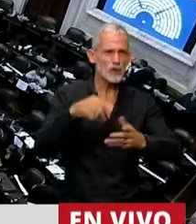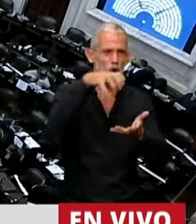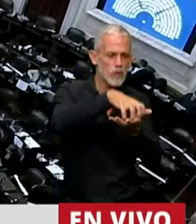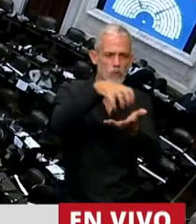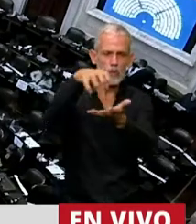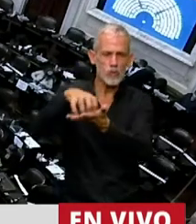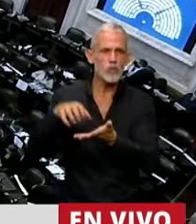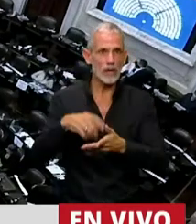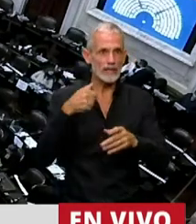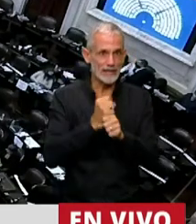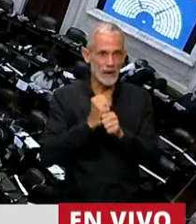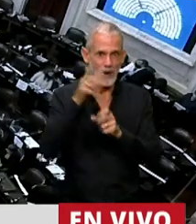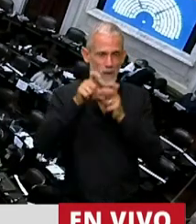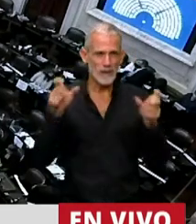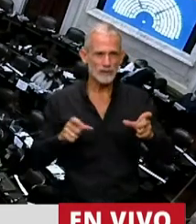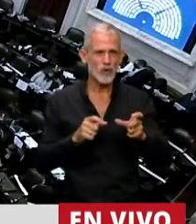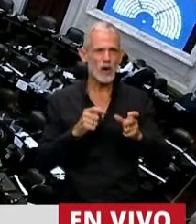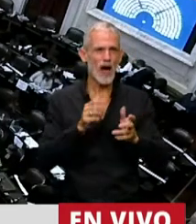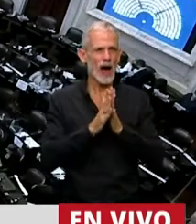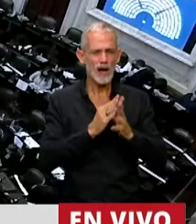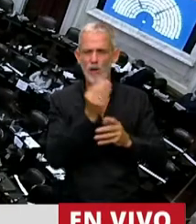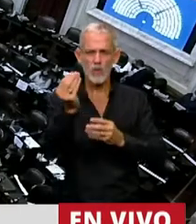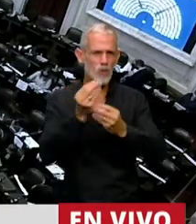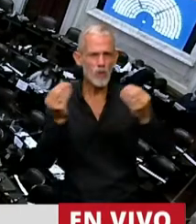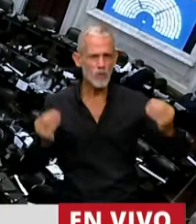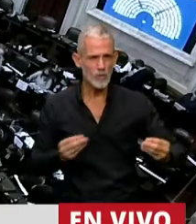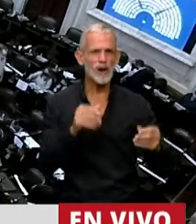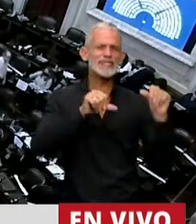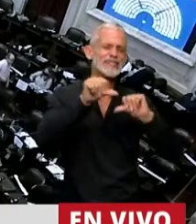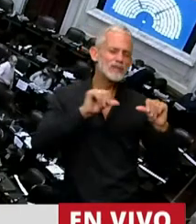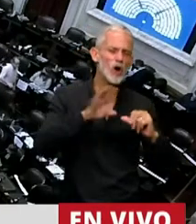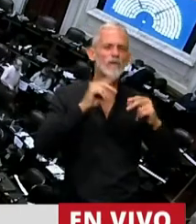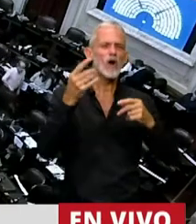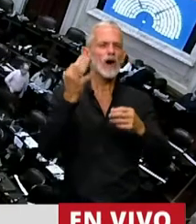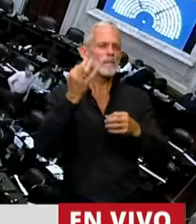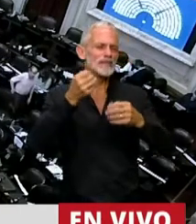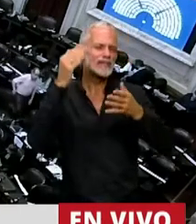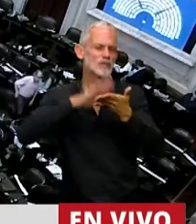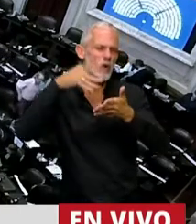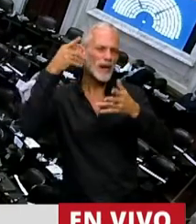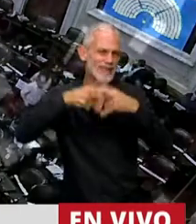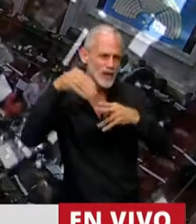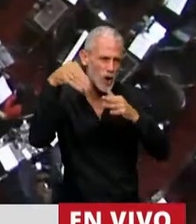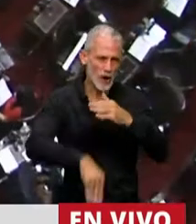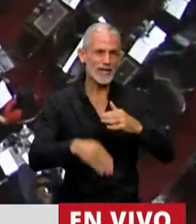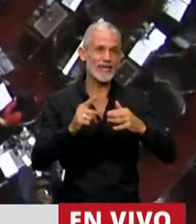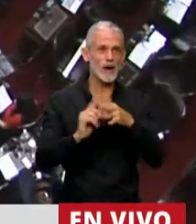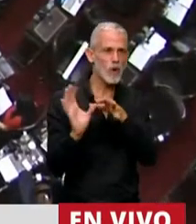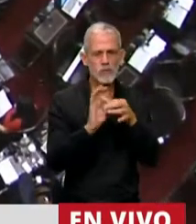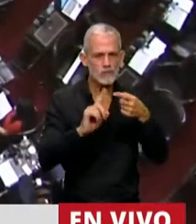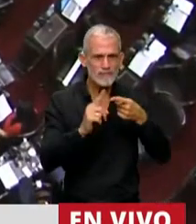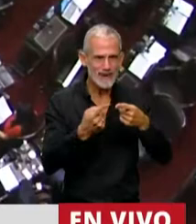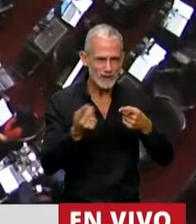para el trabajo humano, para becarios, para científicos, para tecnólogos, para vinculadores, y lo